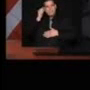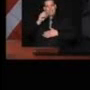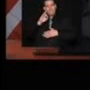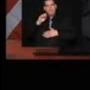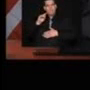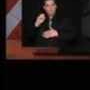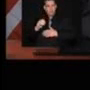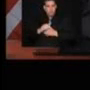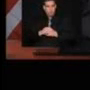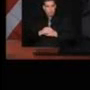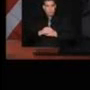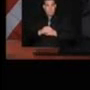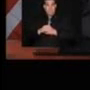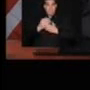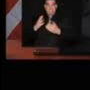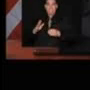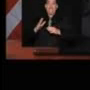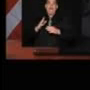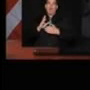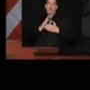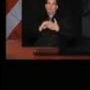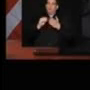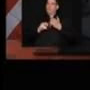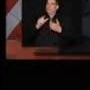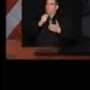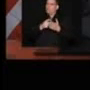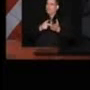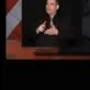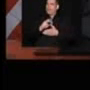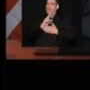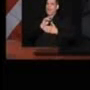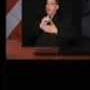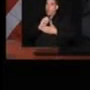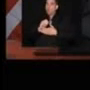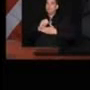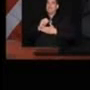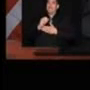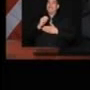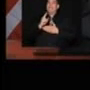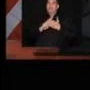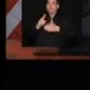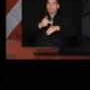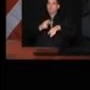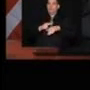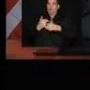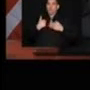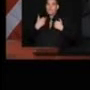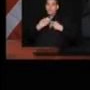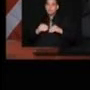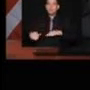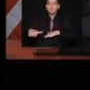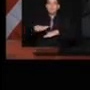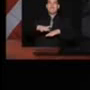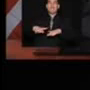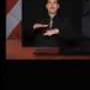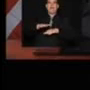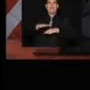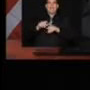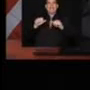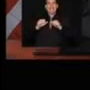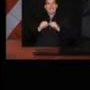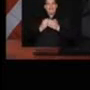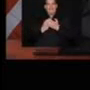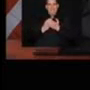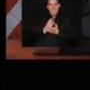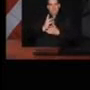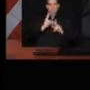tierras y su autonomía y ya los estudiantes no tendrán que pagar cuota. Hemos logrado avances importantes en materia de derechos civiles y se